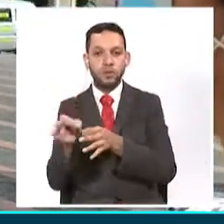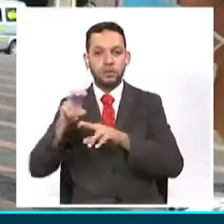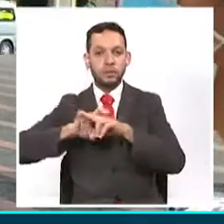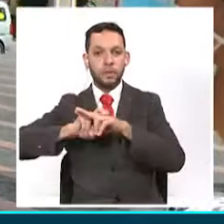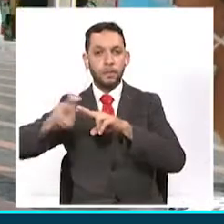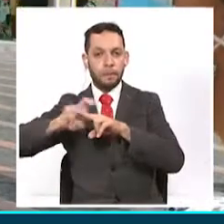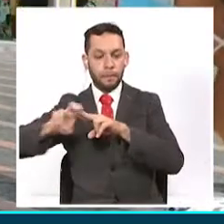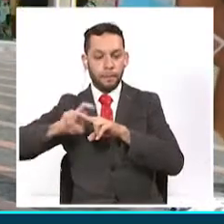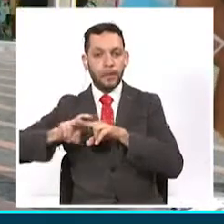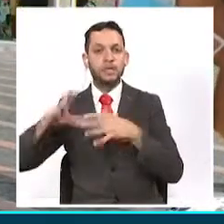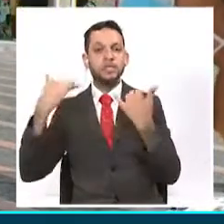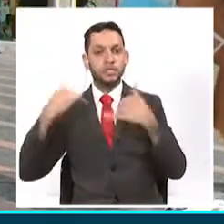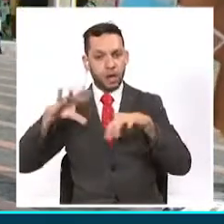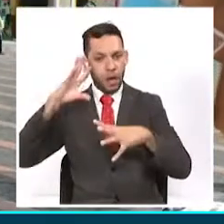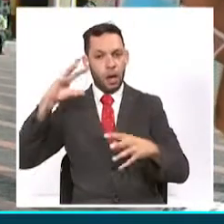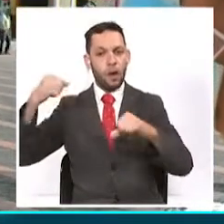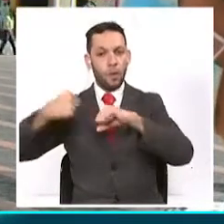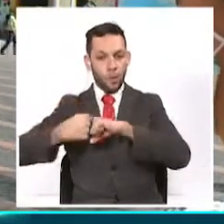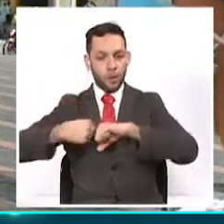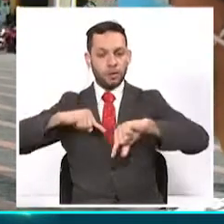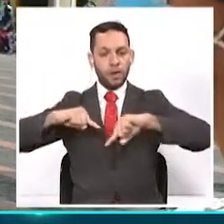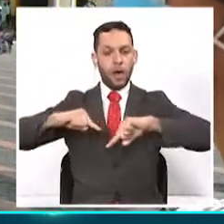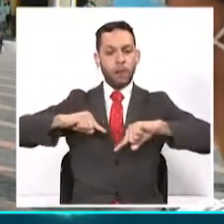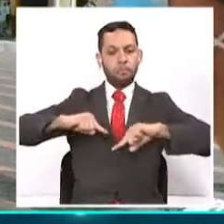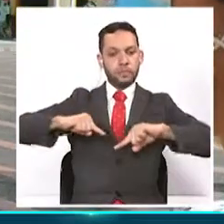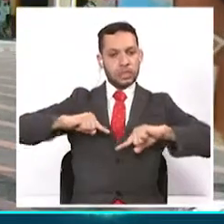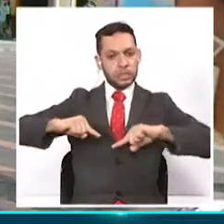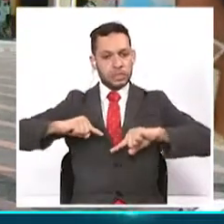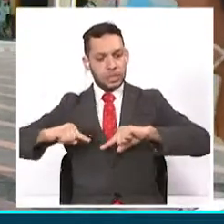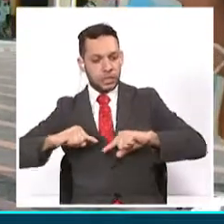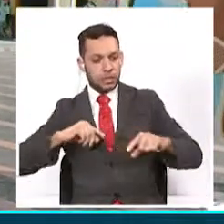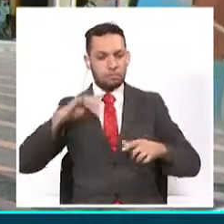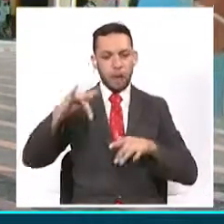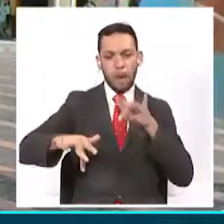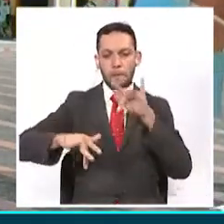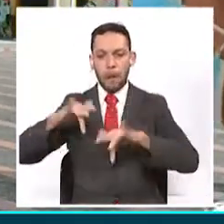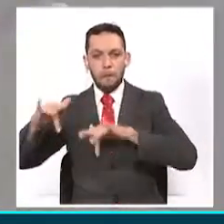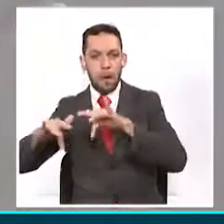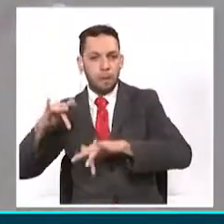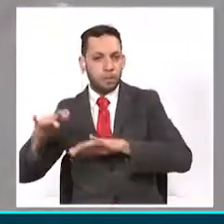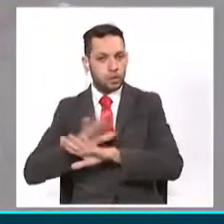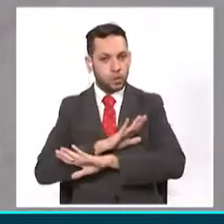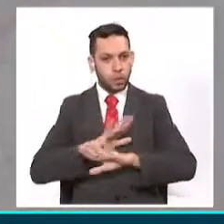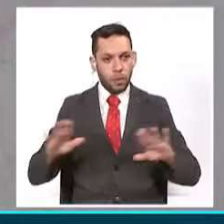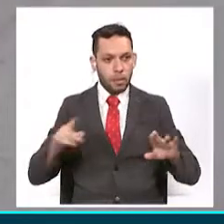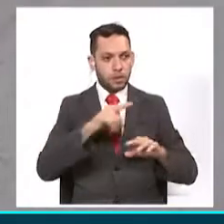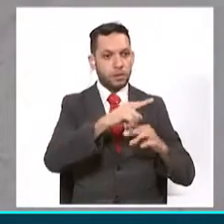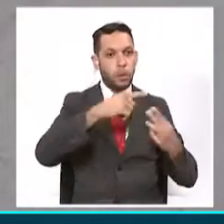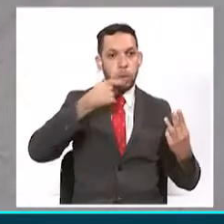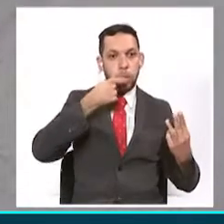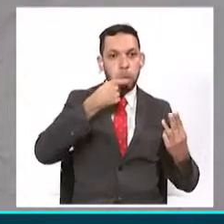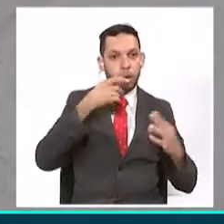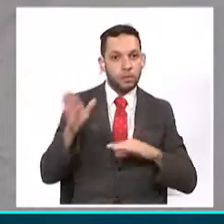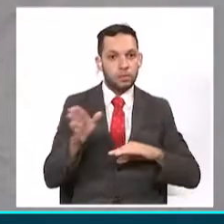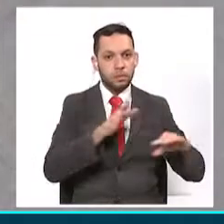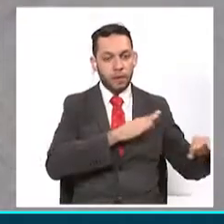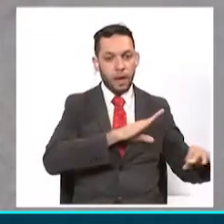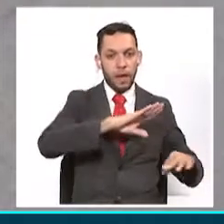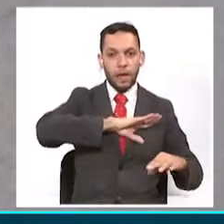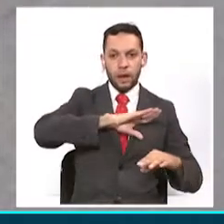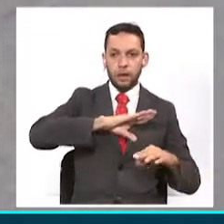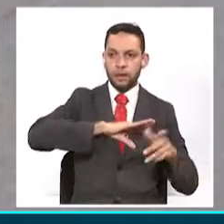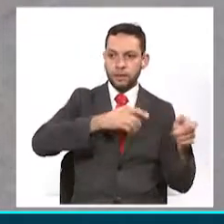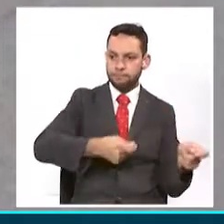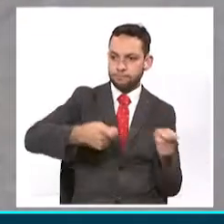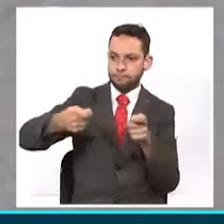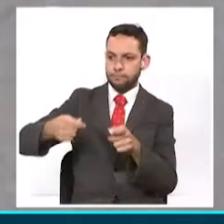Manizales, cuenta con convenio interadministrativo con la seccional de tránsito. Cuando los alcaldes municipales no dan trámite a los